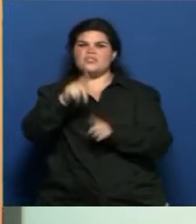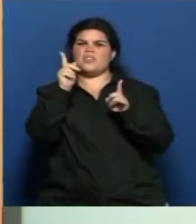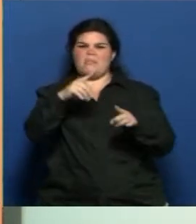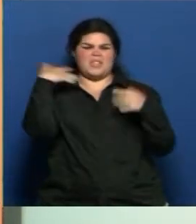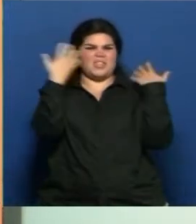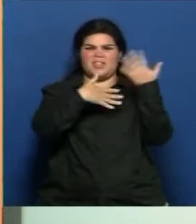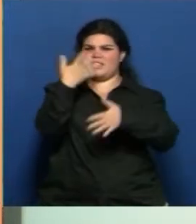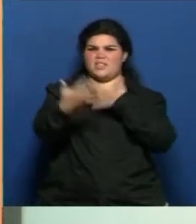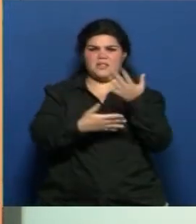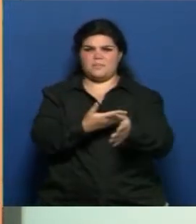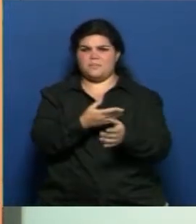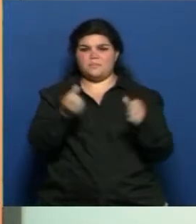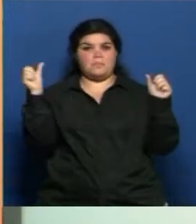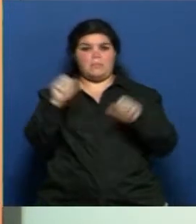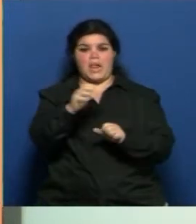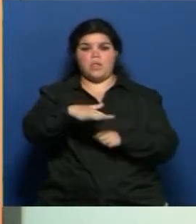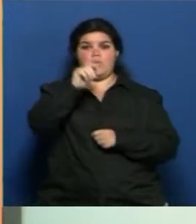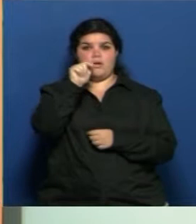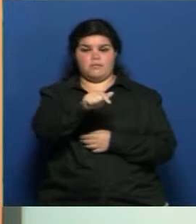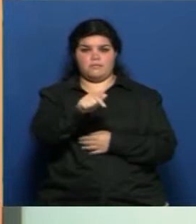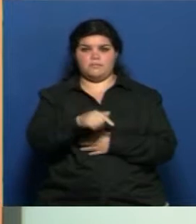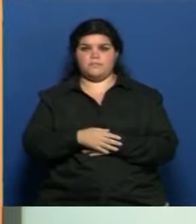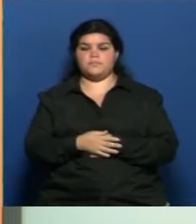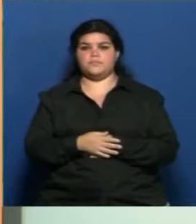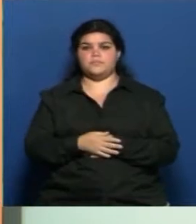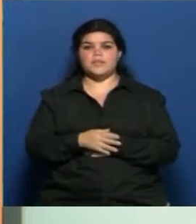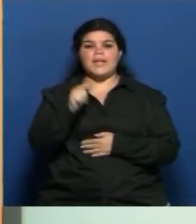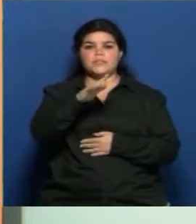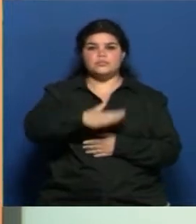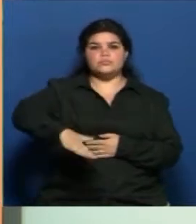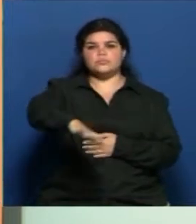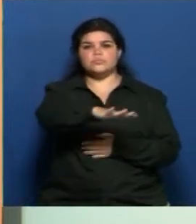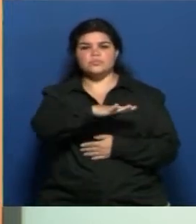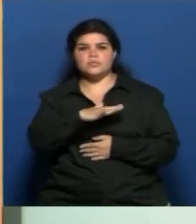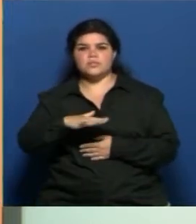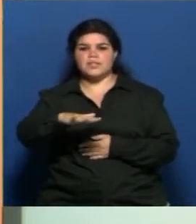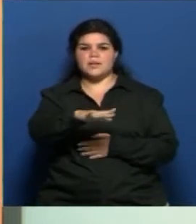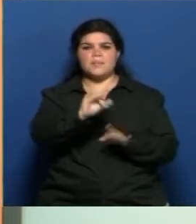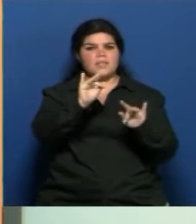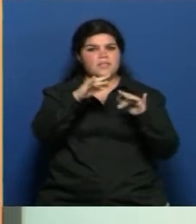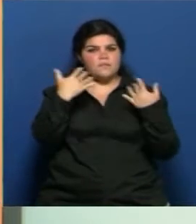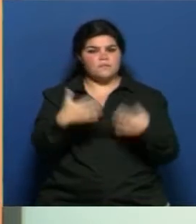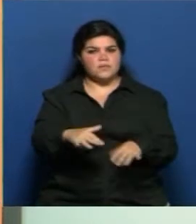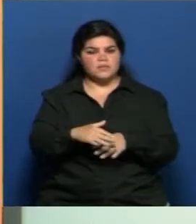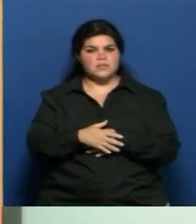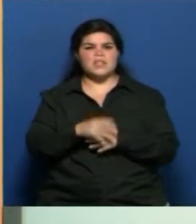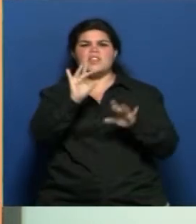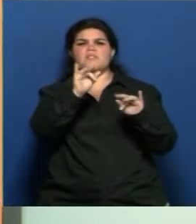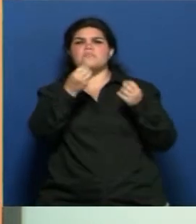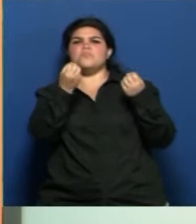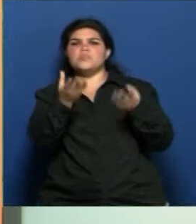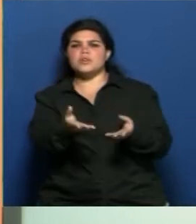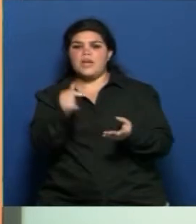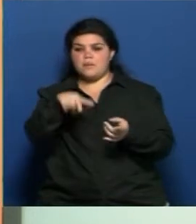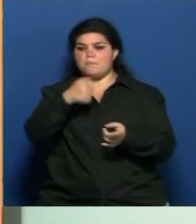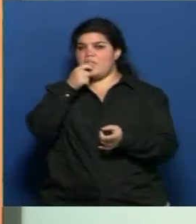toda esa zona. Que es todo un ecosistema muy frágil, el Piedemonte. Y es frágil para la